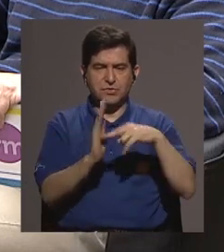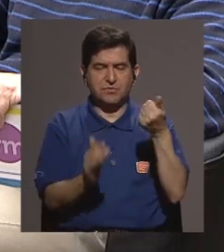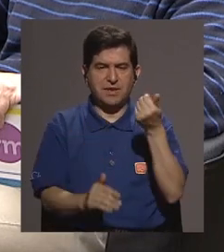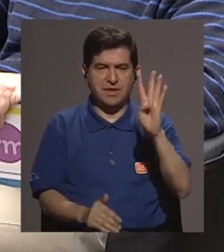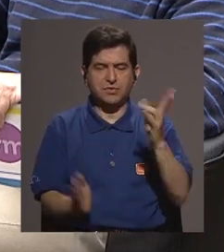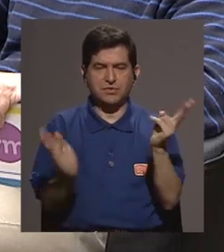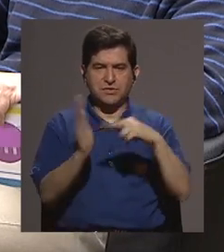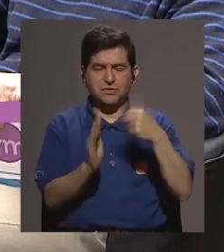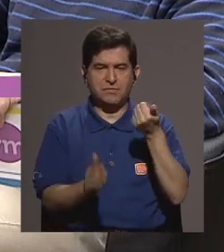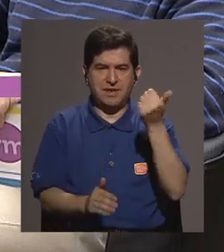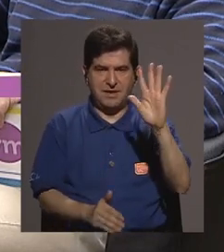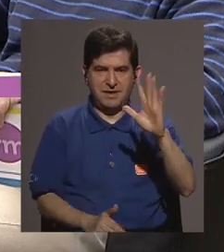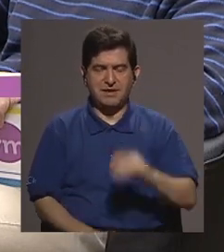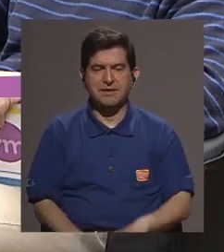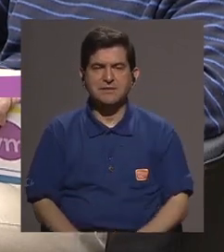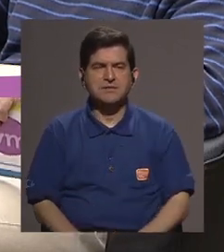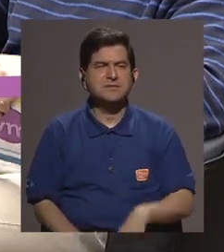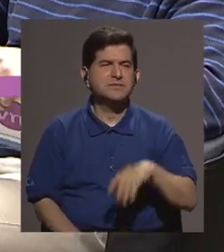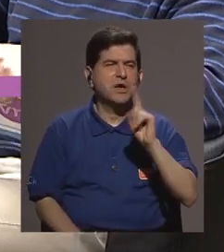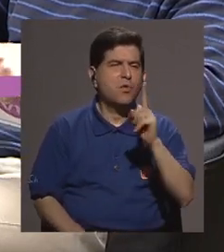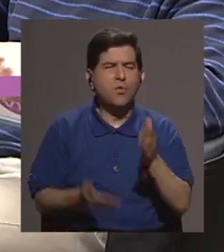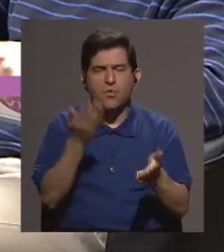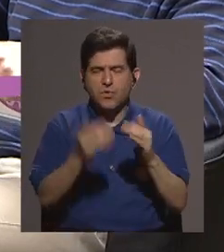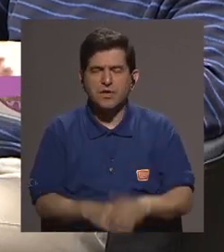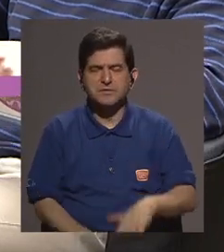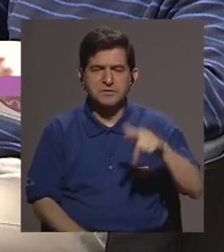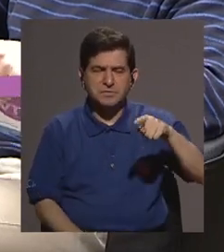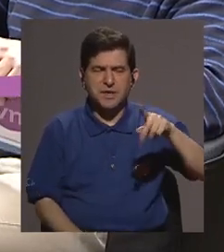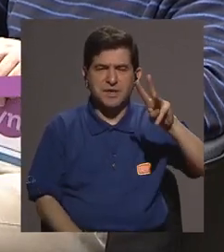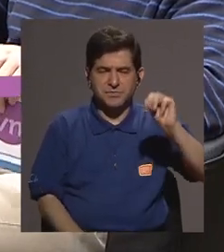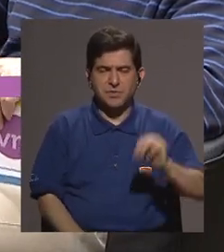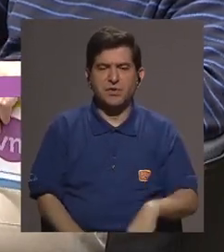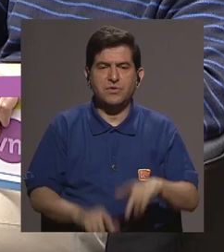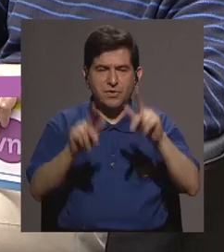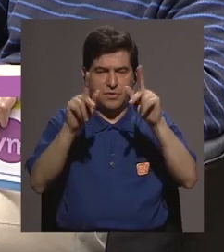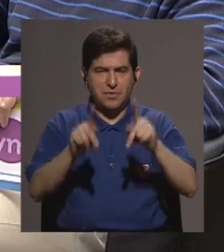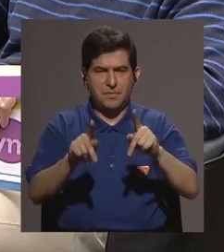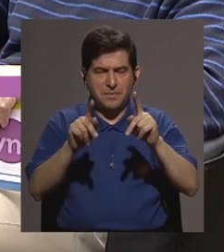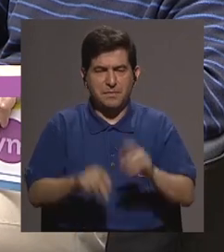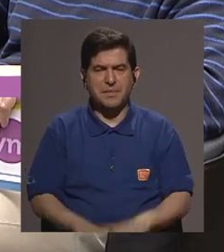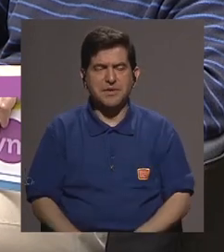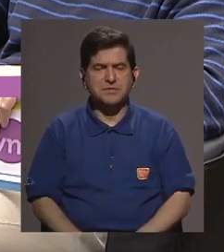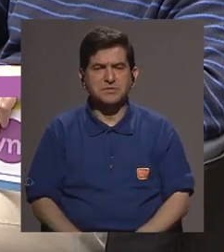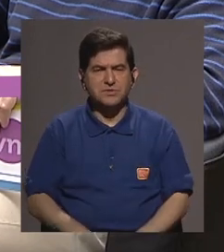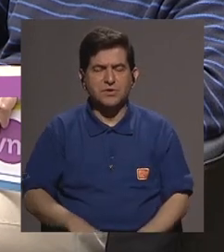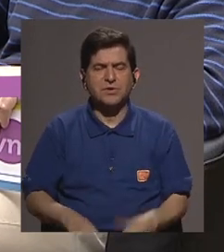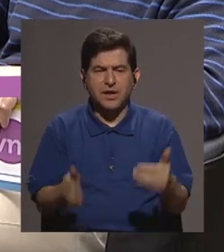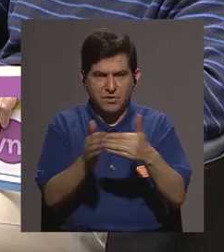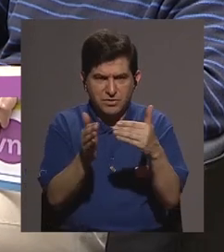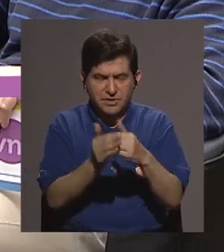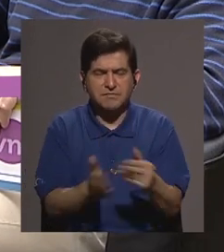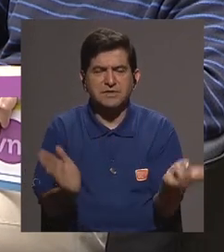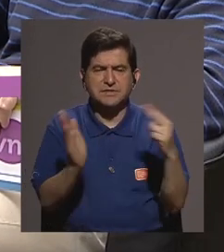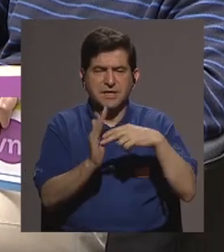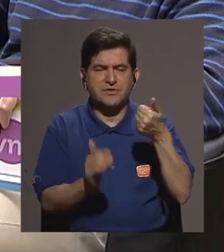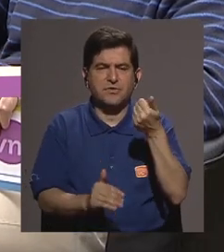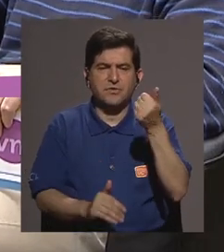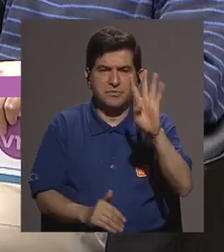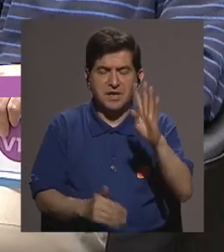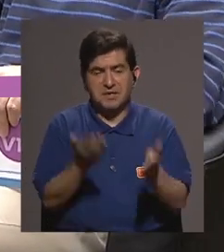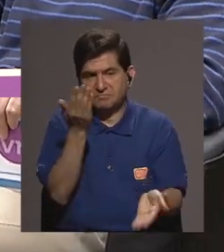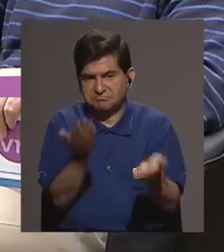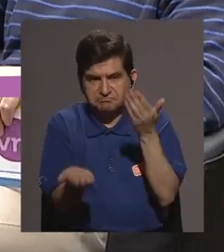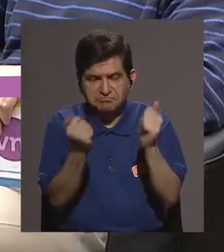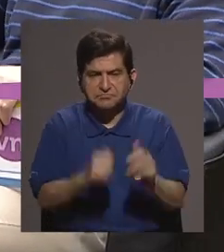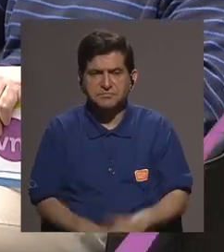2014 y 2015 por ahí un caso de plasmodium por malariae de una residiva que hubo en el año 2014